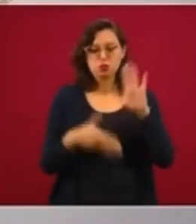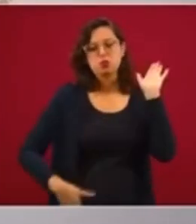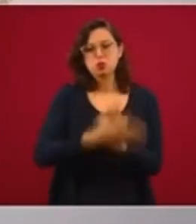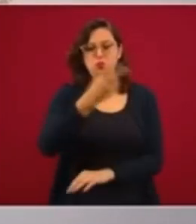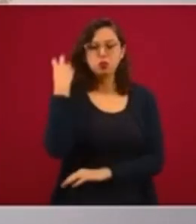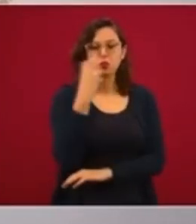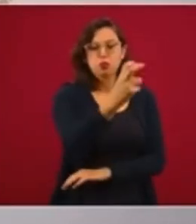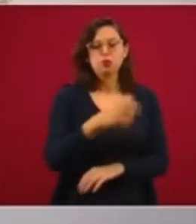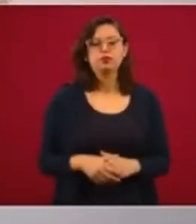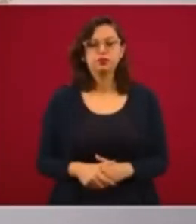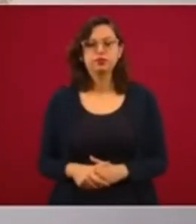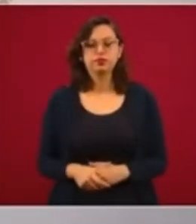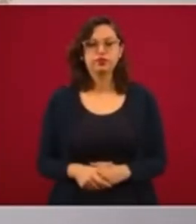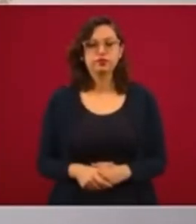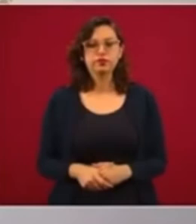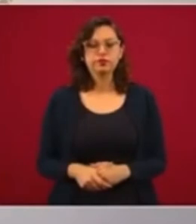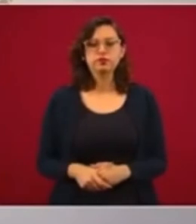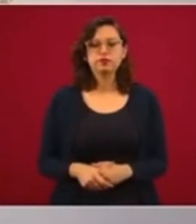salir.